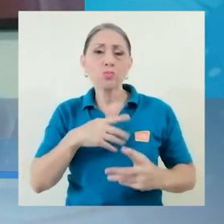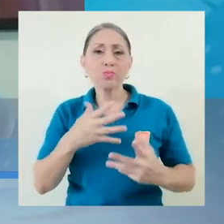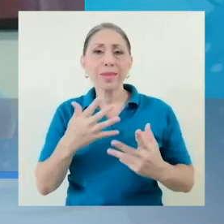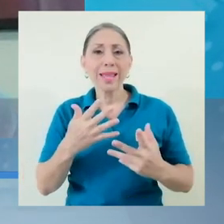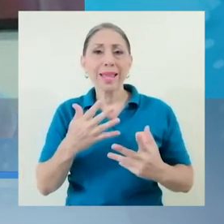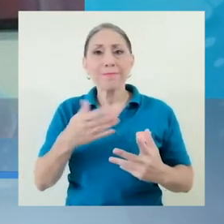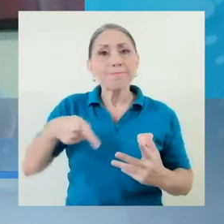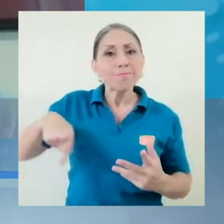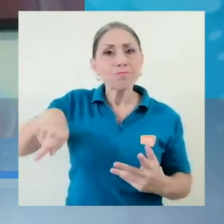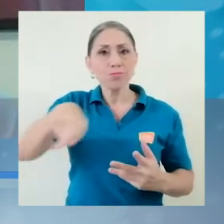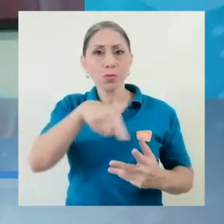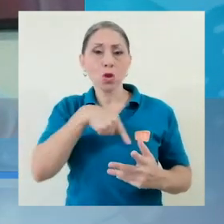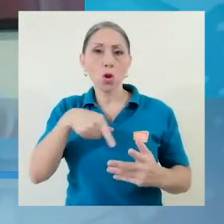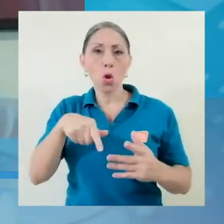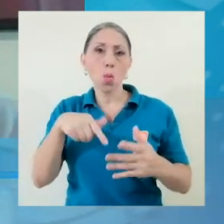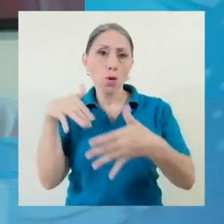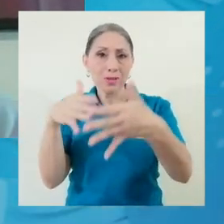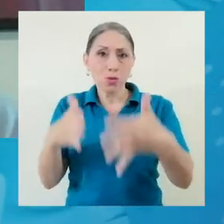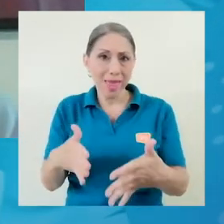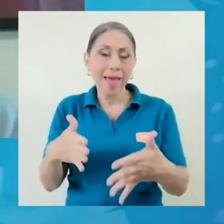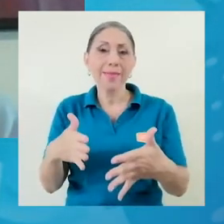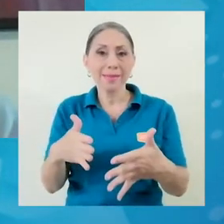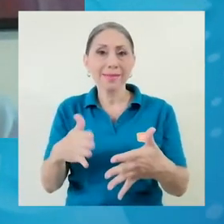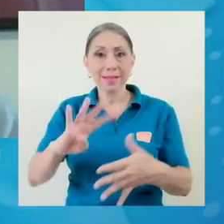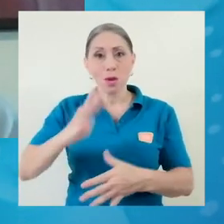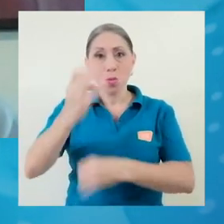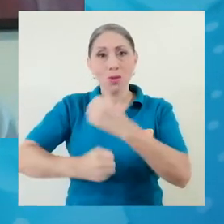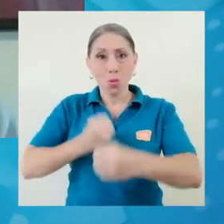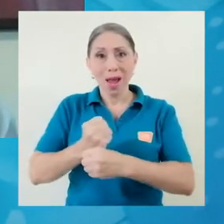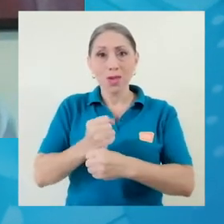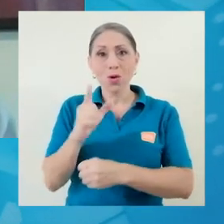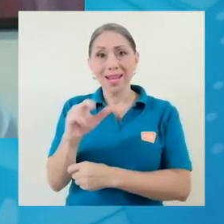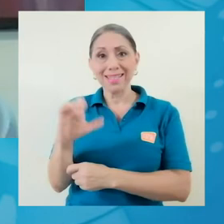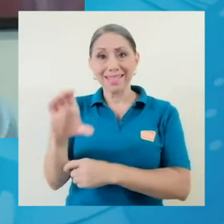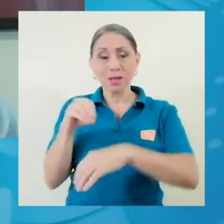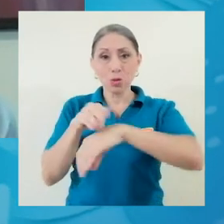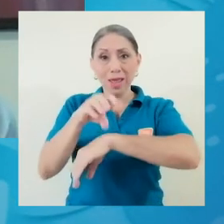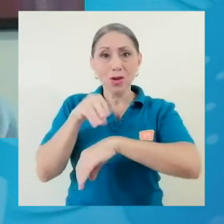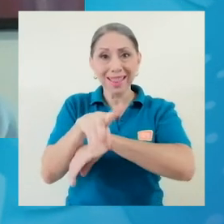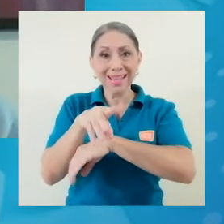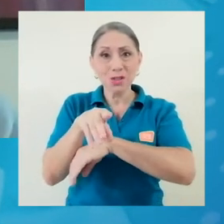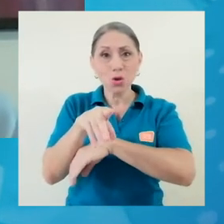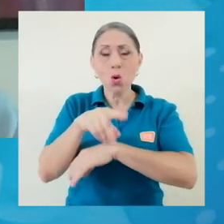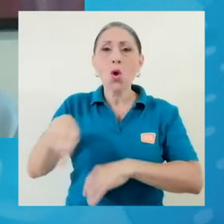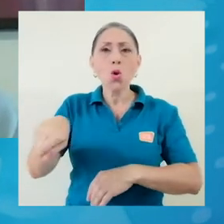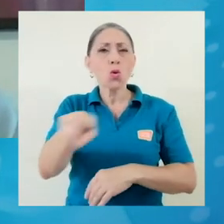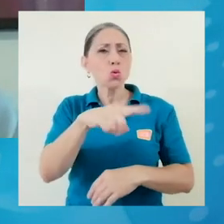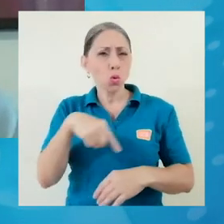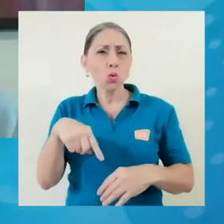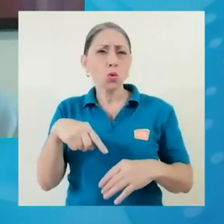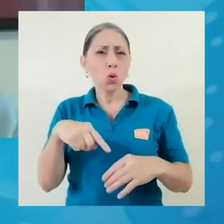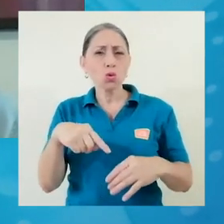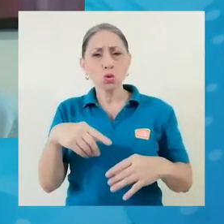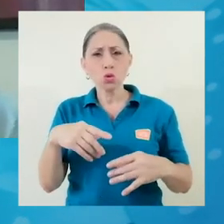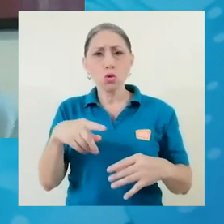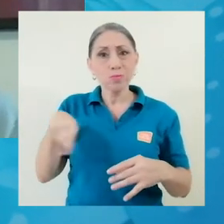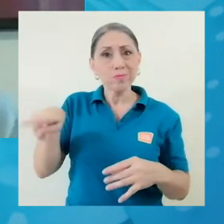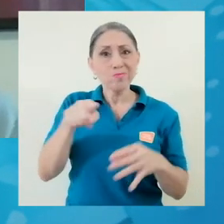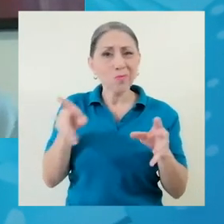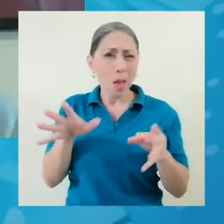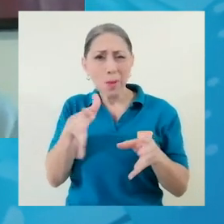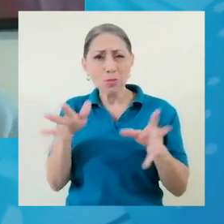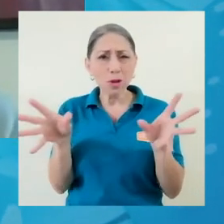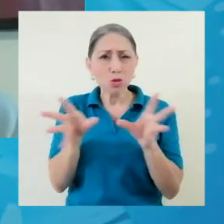nosotros, como estudiantes de cuarto año y licenciatura de orientación, somos alrededor